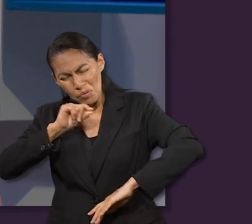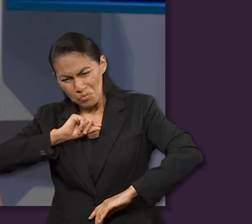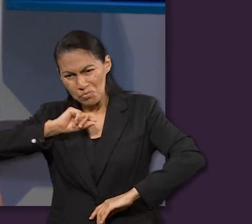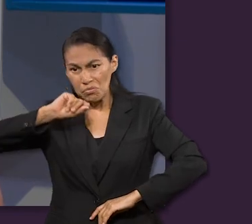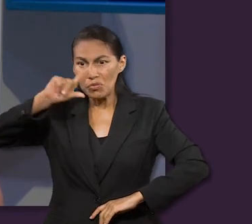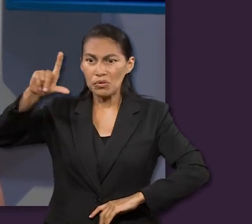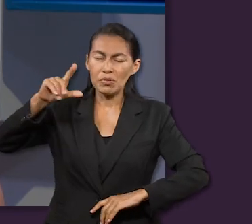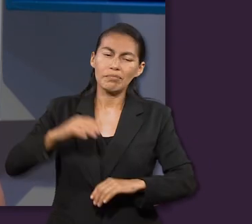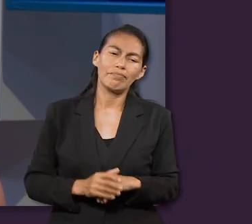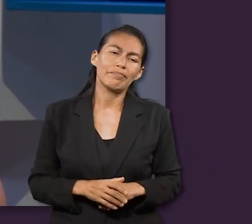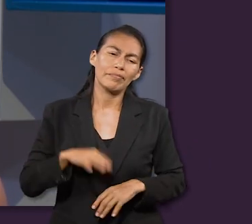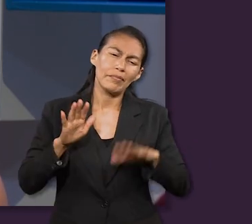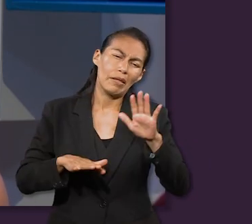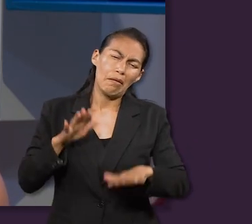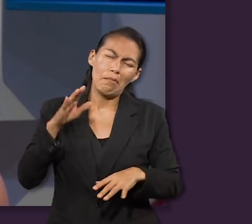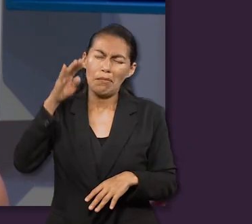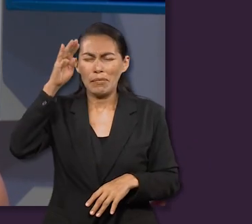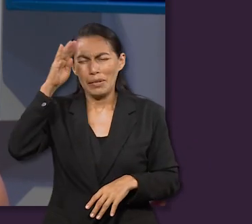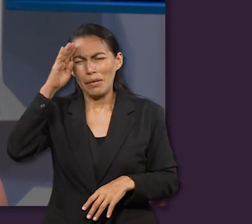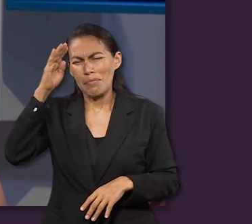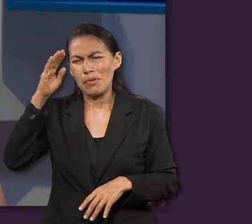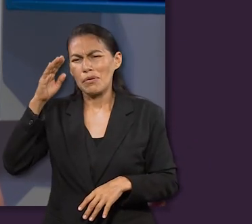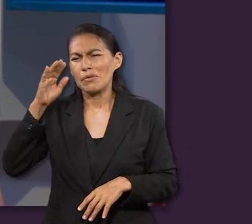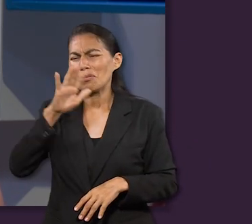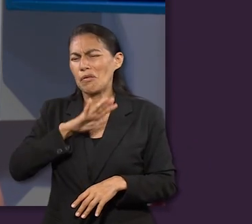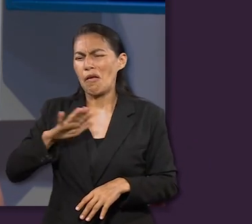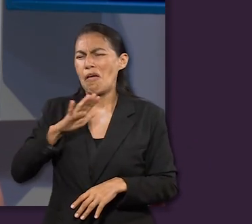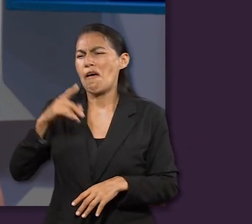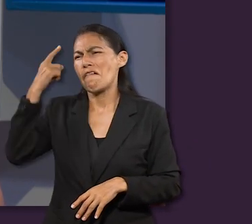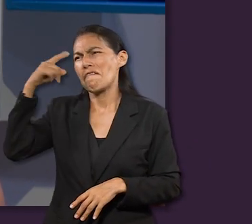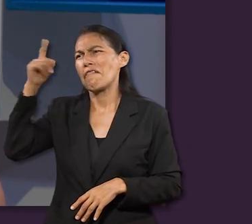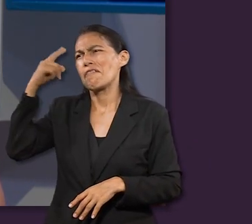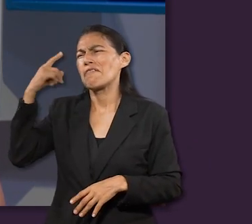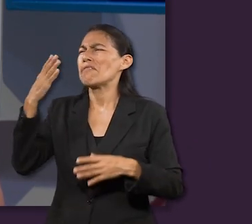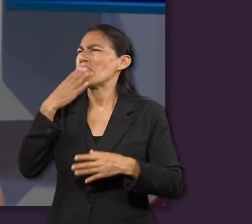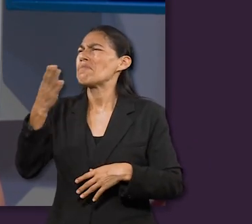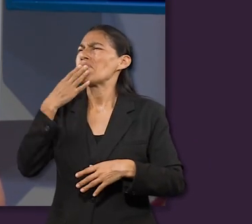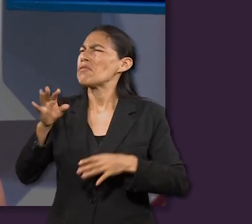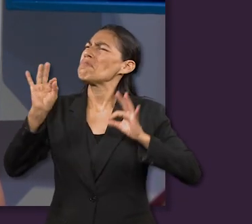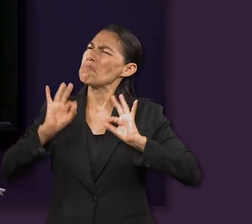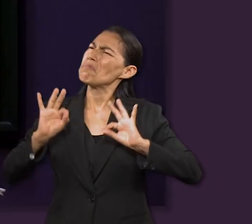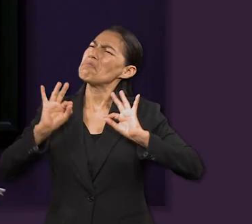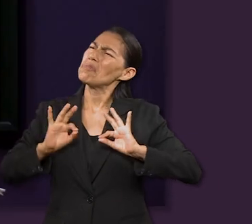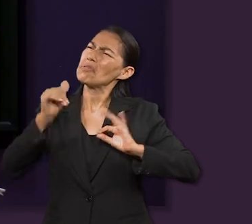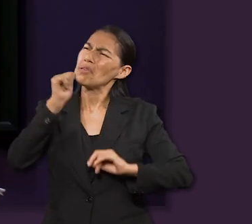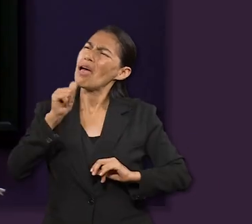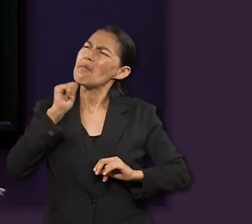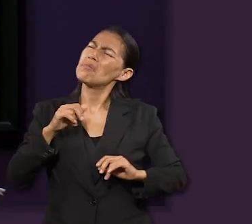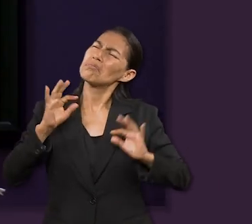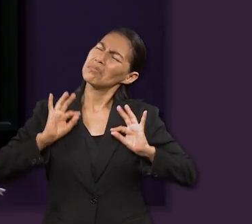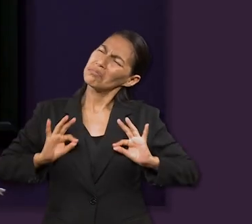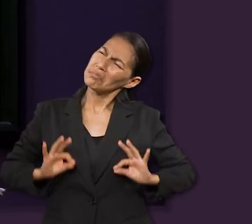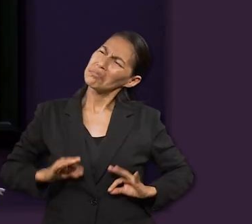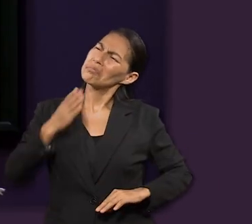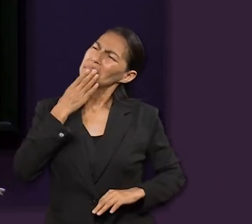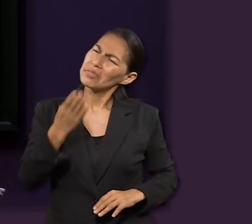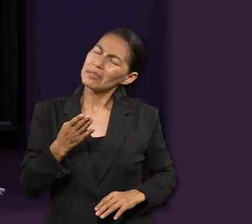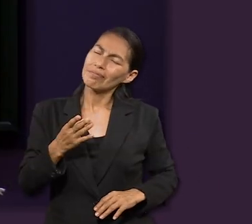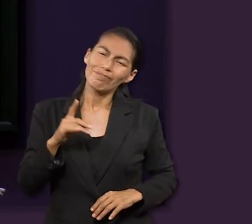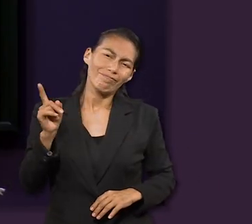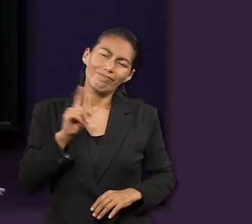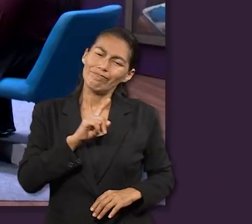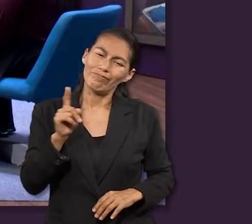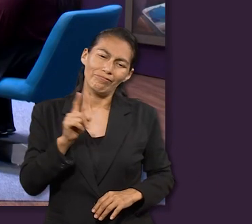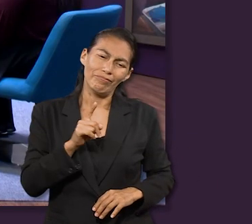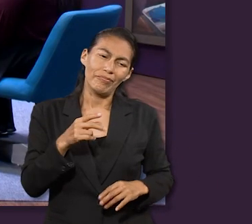vida eterna. Cuando nosotros pensamos que la vida cristiana es fácil, pues realmente estamos en algo incorrecto. Tenemos que pasar esas